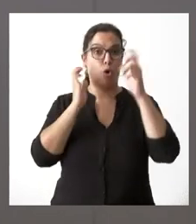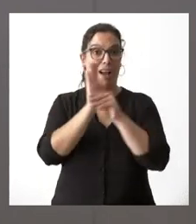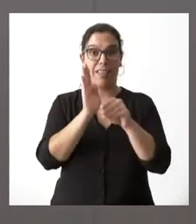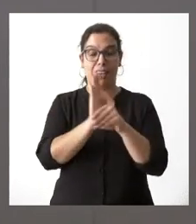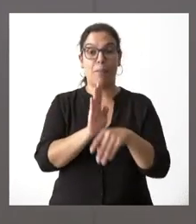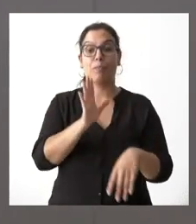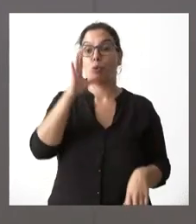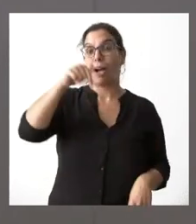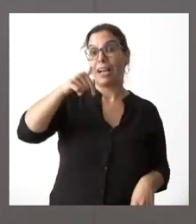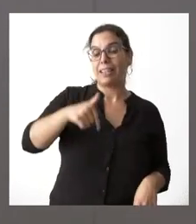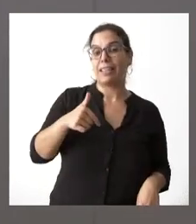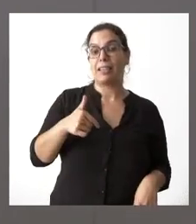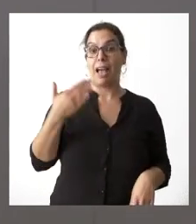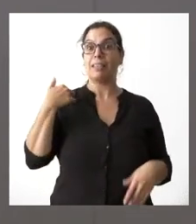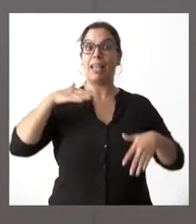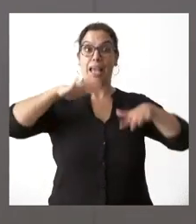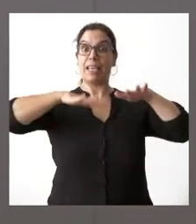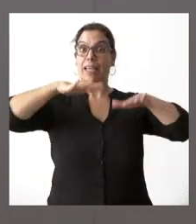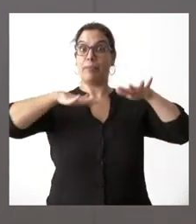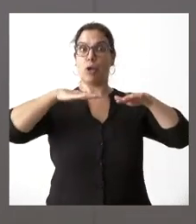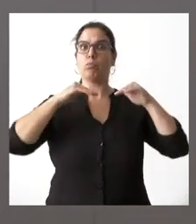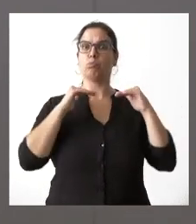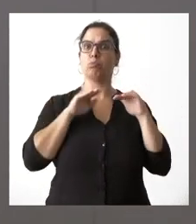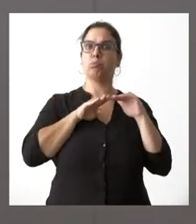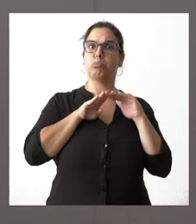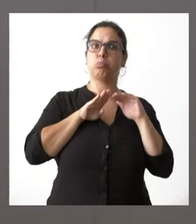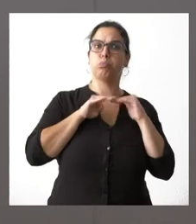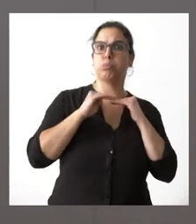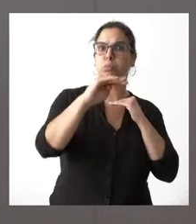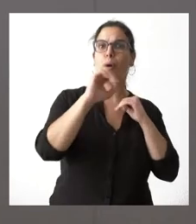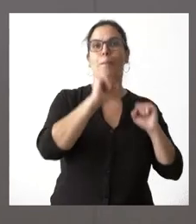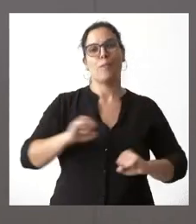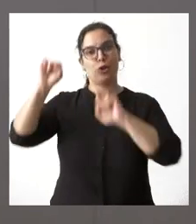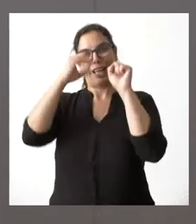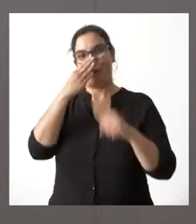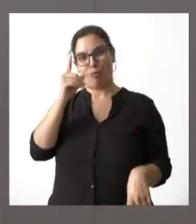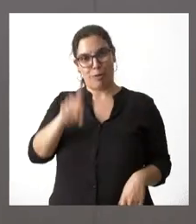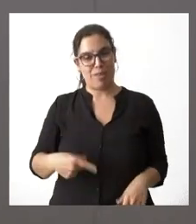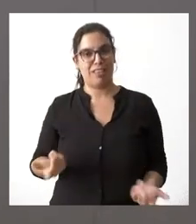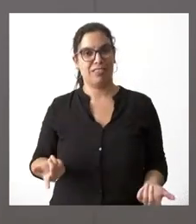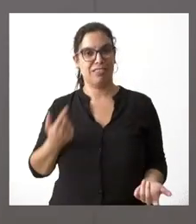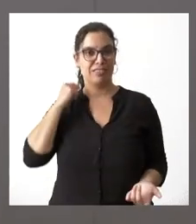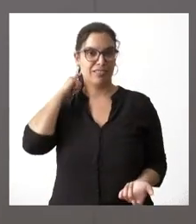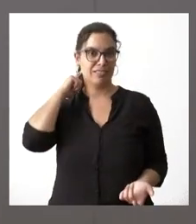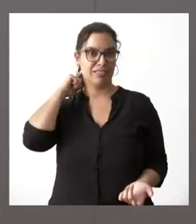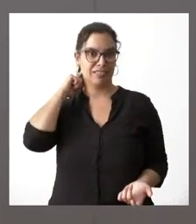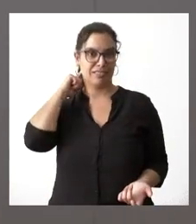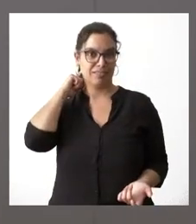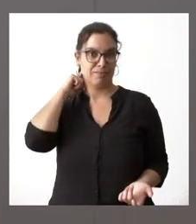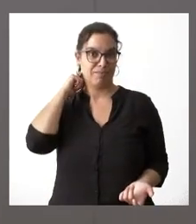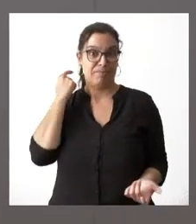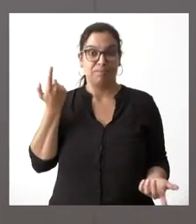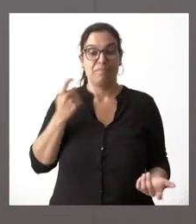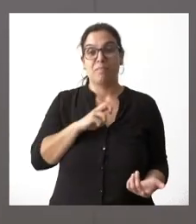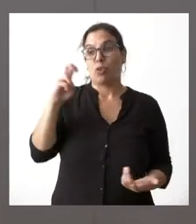cuando teníamos ese equilibrio en Castilla y León hemos sabido proteger el lobo se nos aplican ahora los mismos regímenes que se aplican en